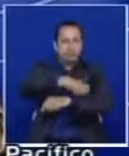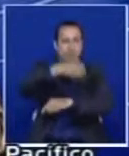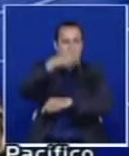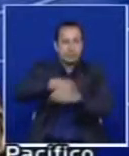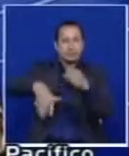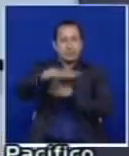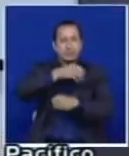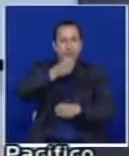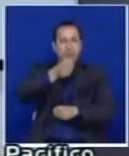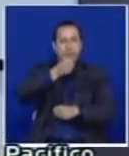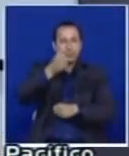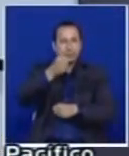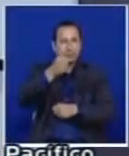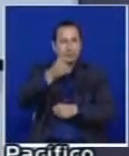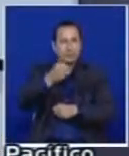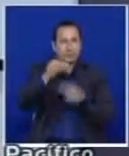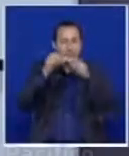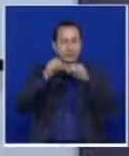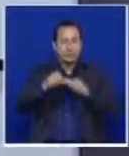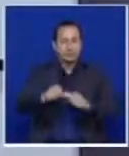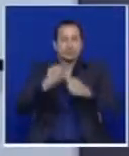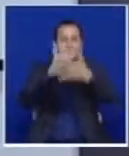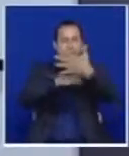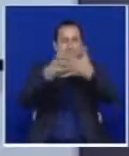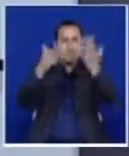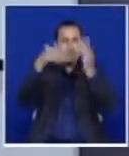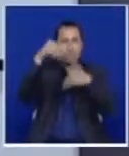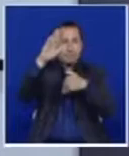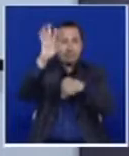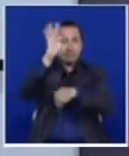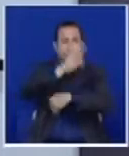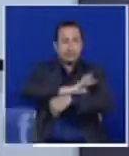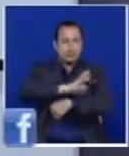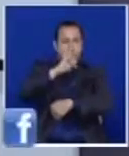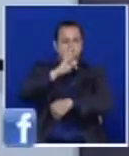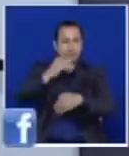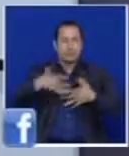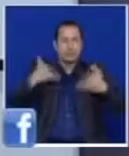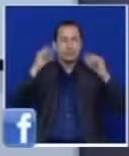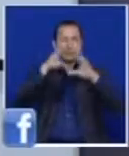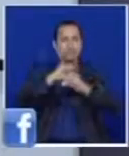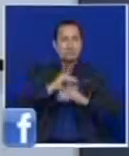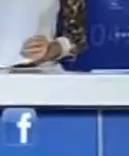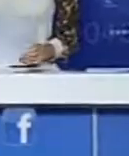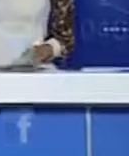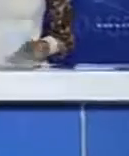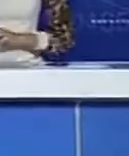región es noticia. Quédense con la mejor programación del canal regional Telepacífico. Feliz noche.